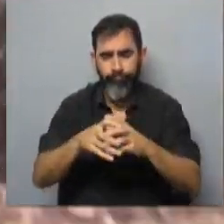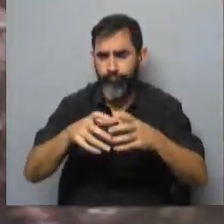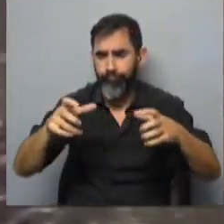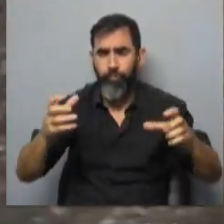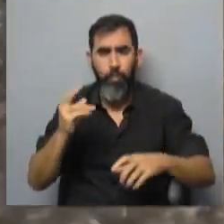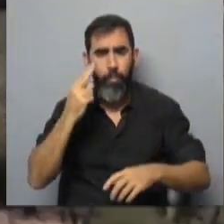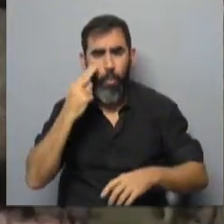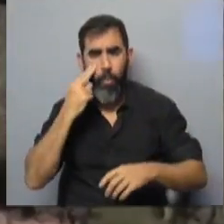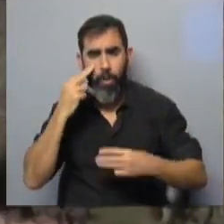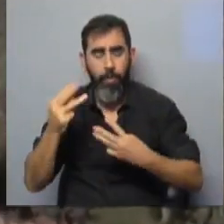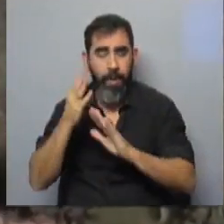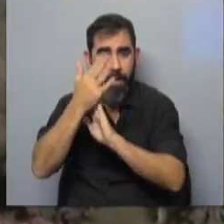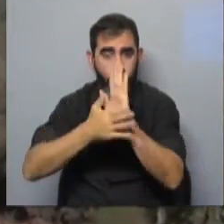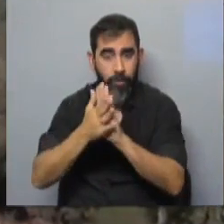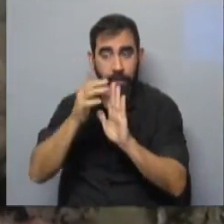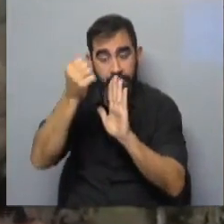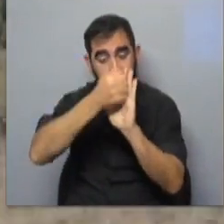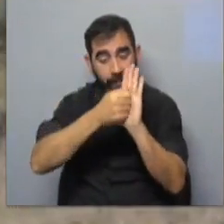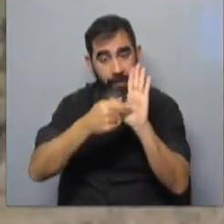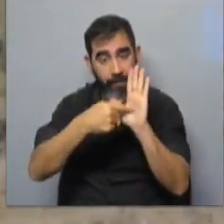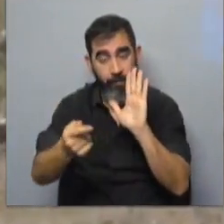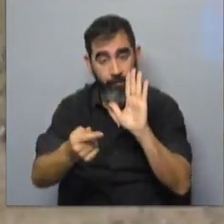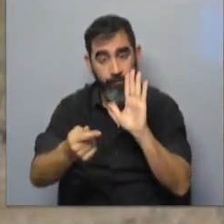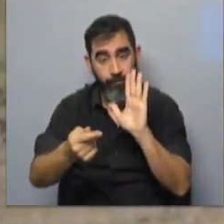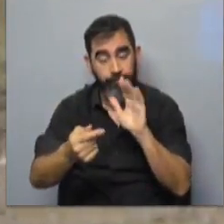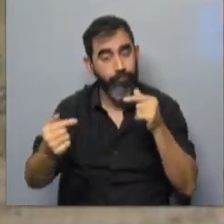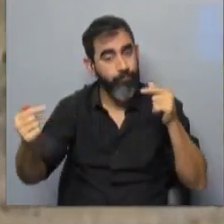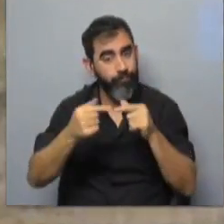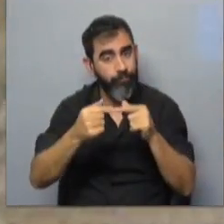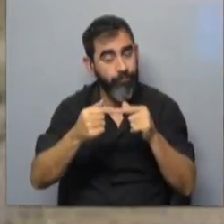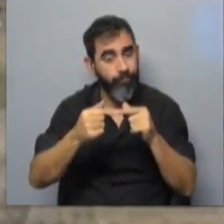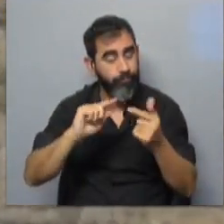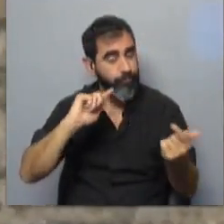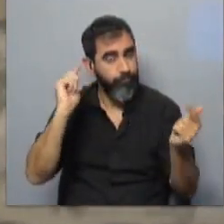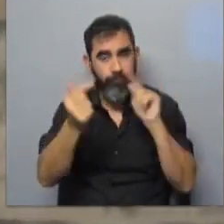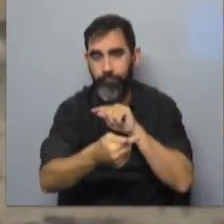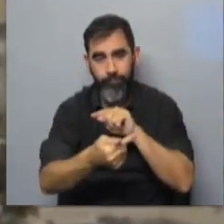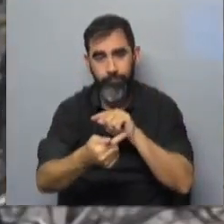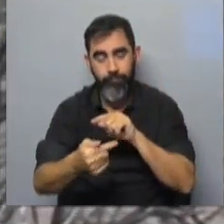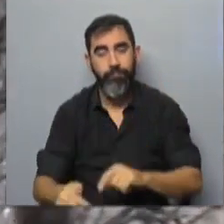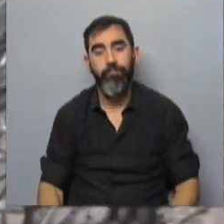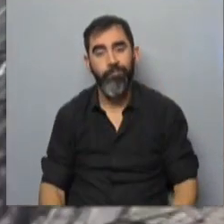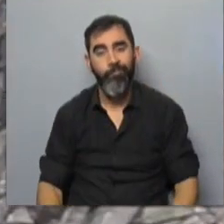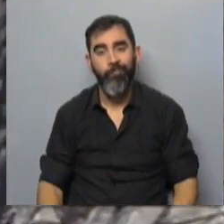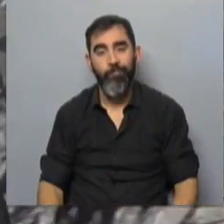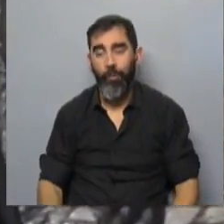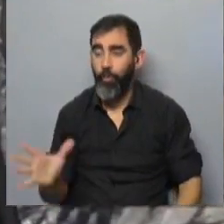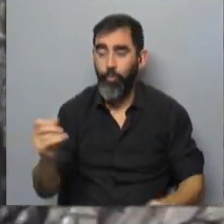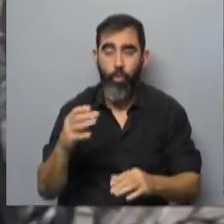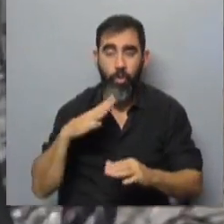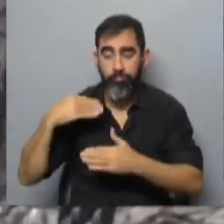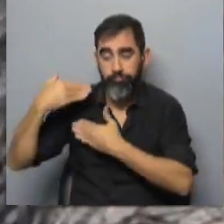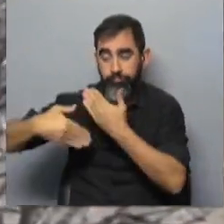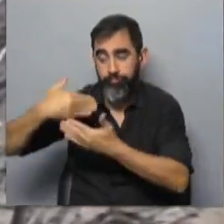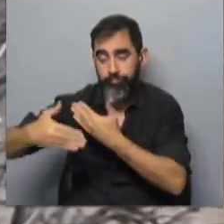a nivel nacional. Este decreto va contra reloj y va contra corriente de todo lo que se viene